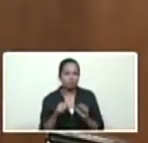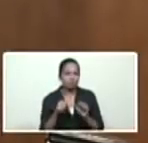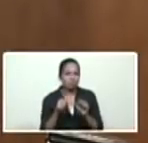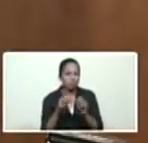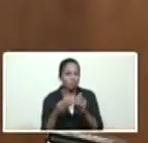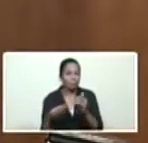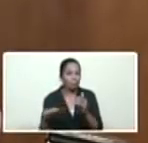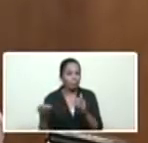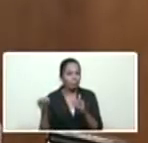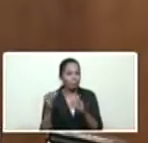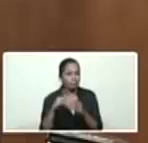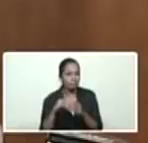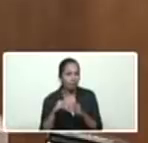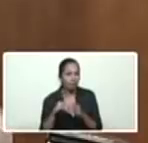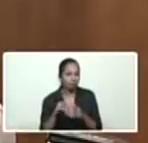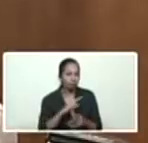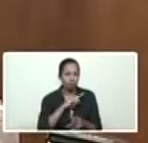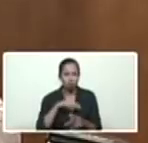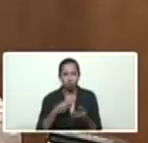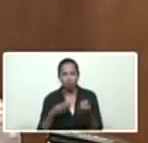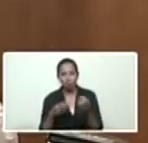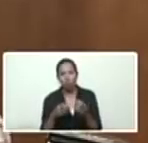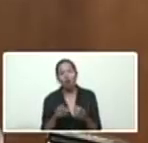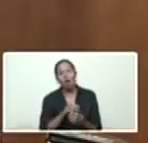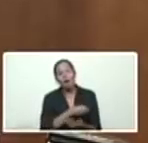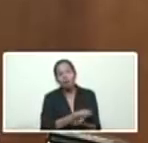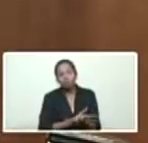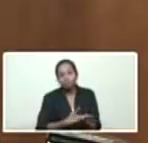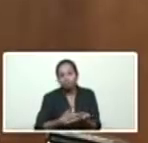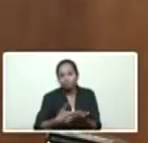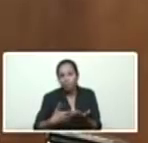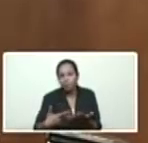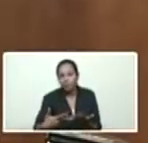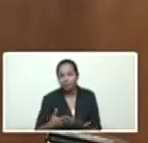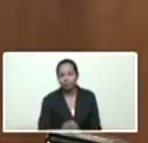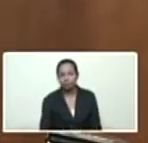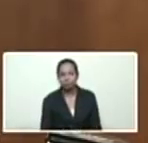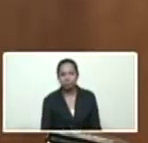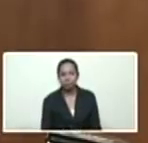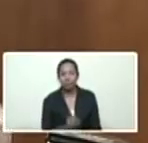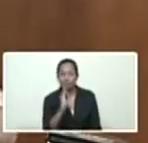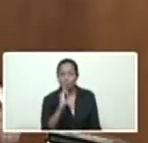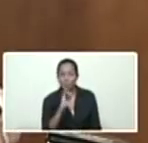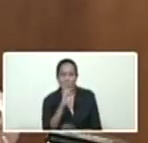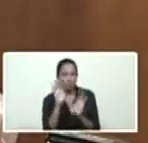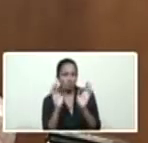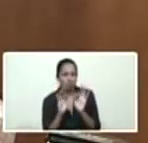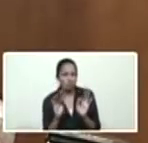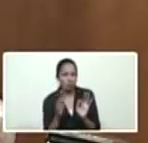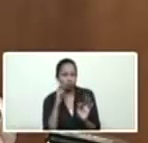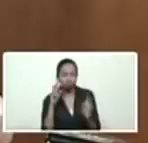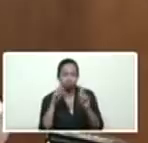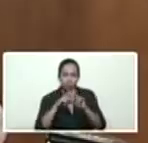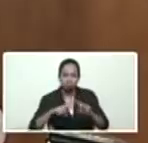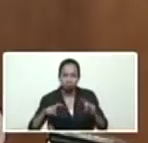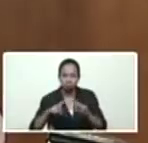que corre por nuestras venas, bueno, así como hemos hablado, revisado, he estado también